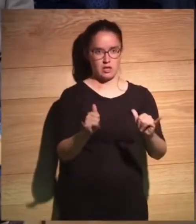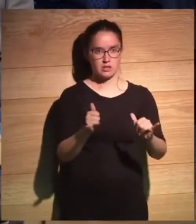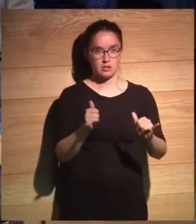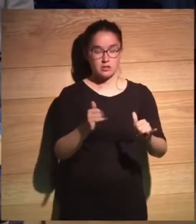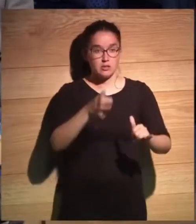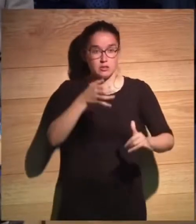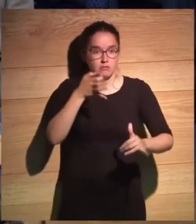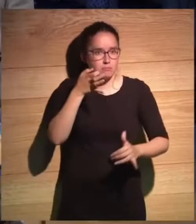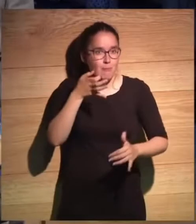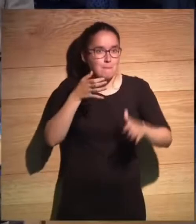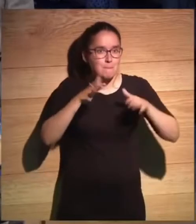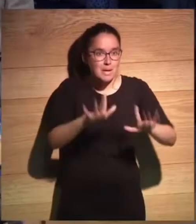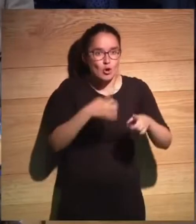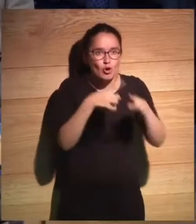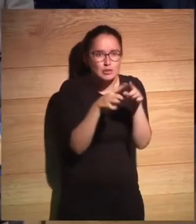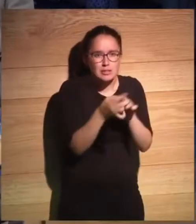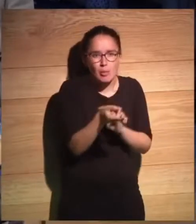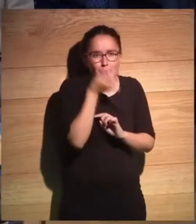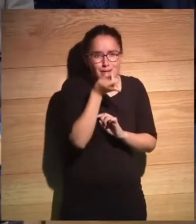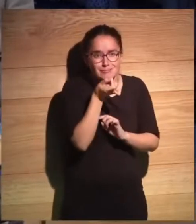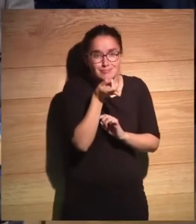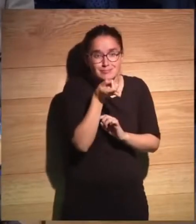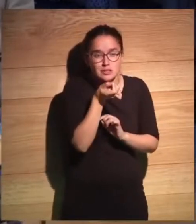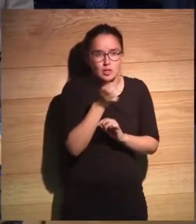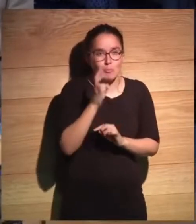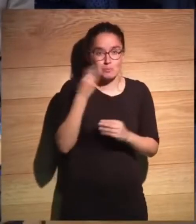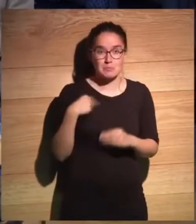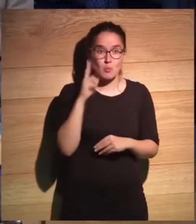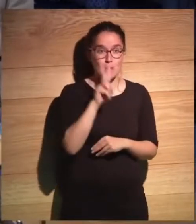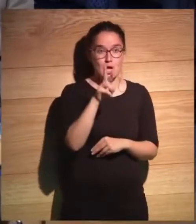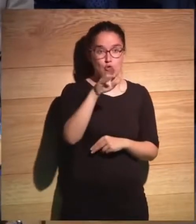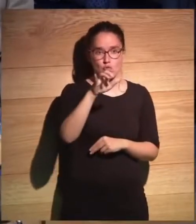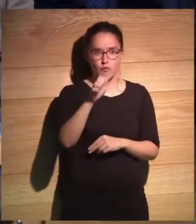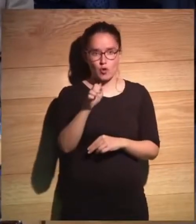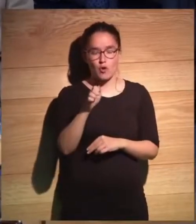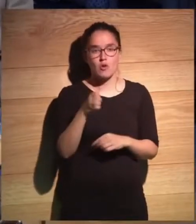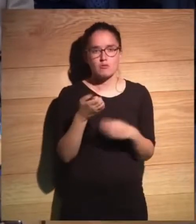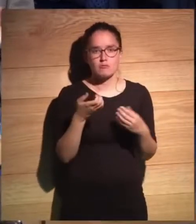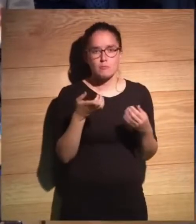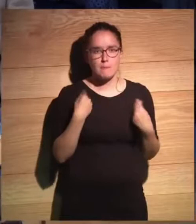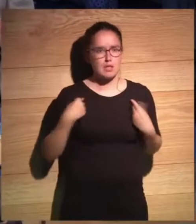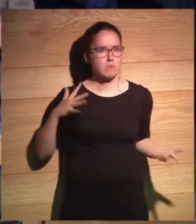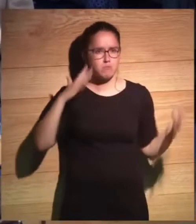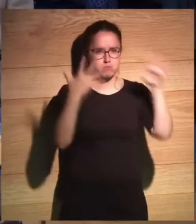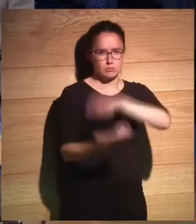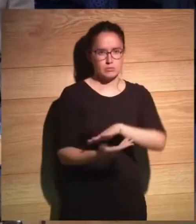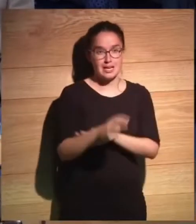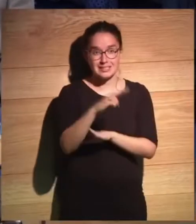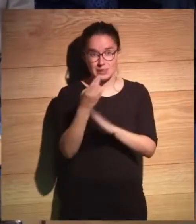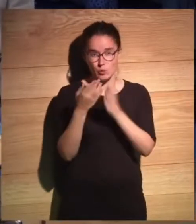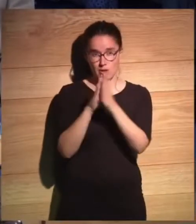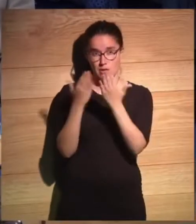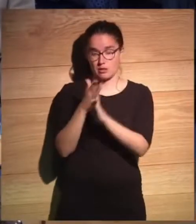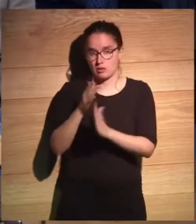que son los que Rufo presencia, son aquellos que realmente cambian la vida. Claro, bueno, en la segunda parte habrá un momento, no lo he escrito,